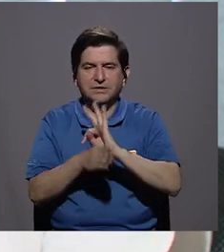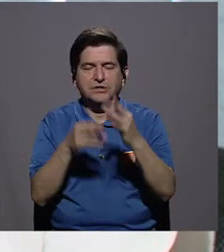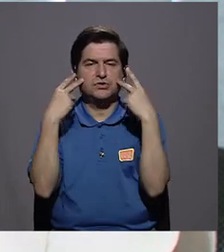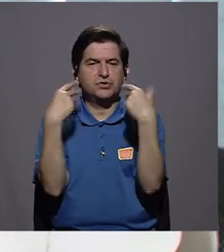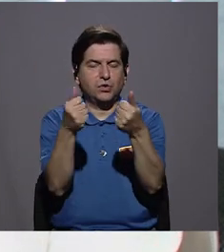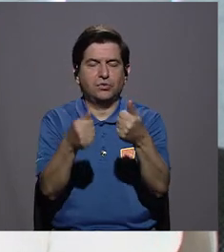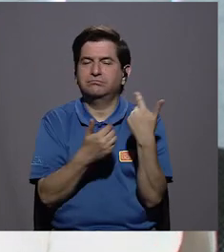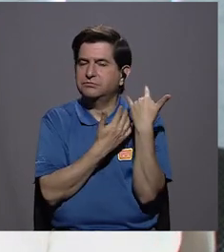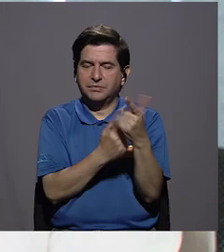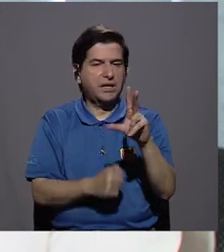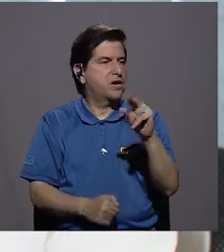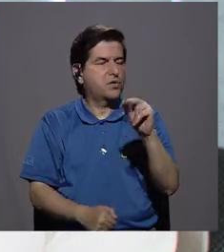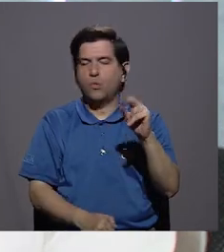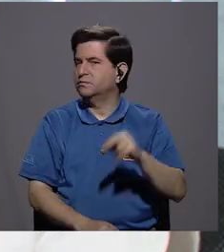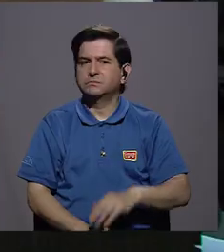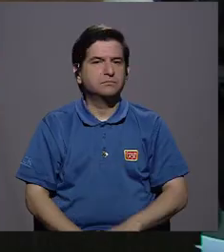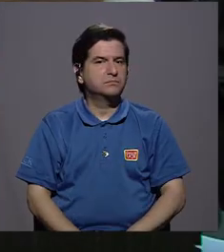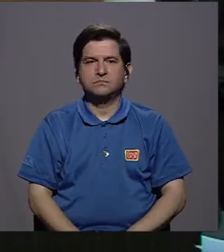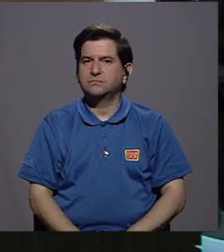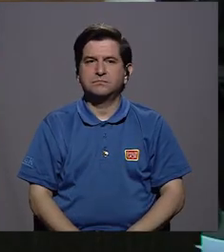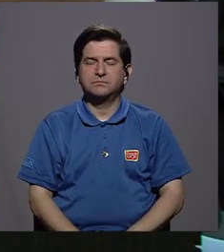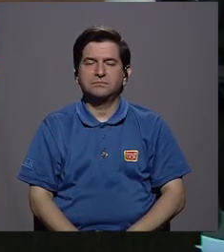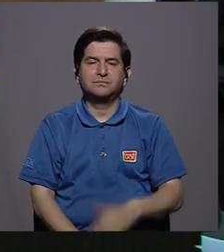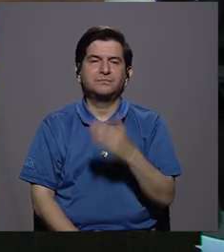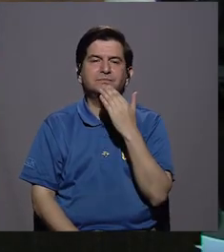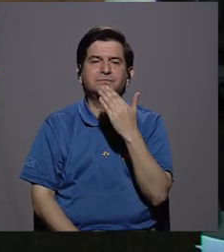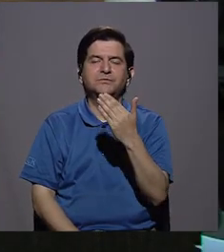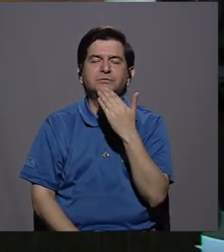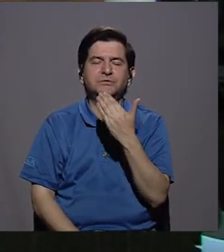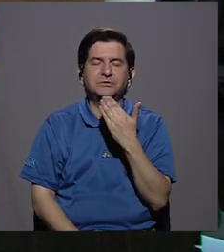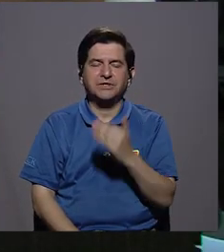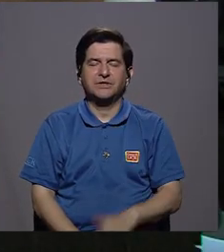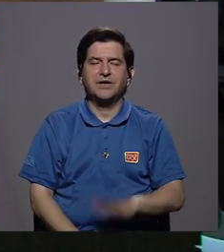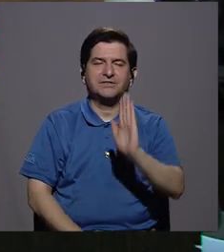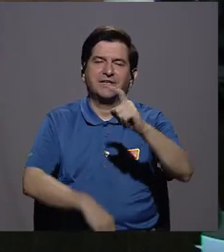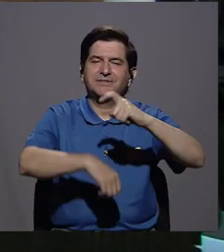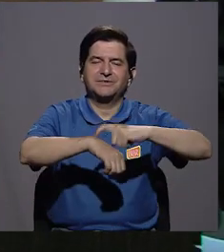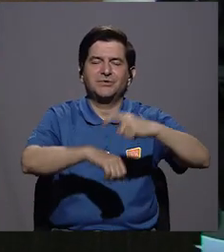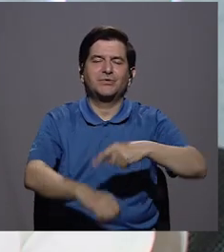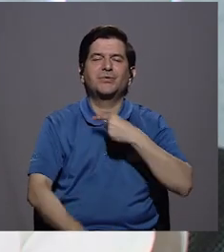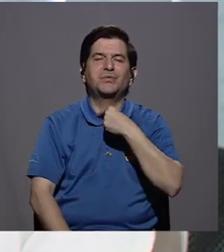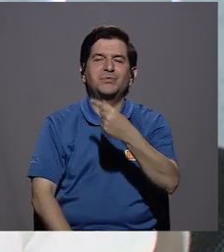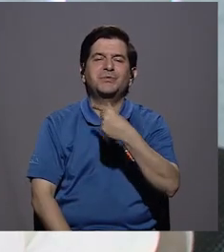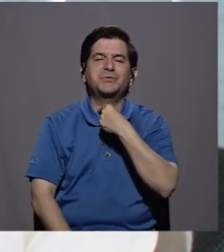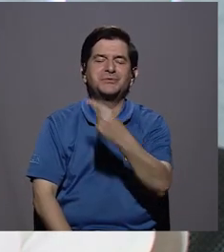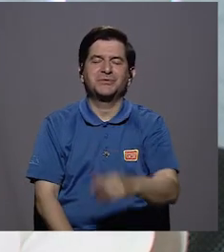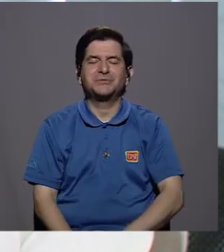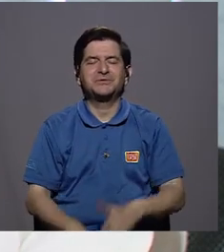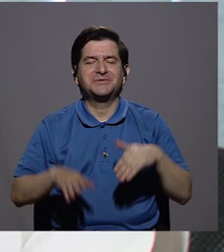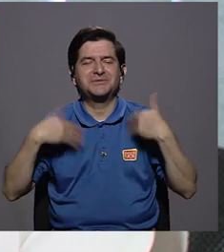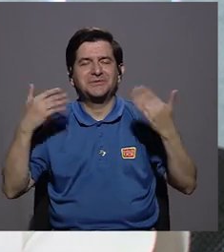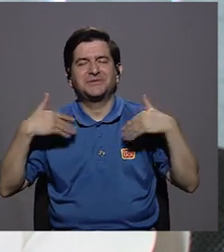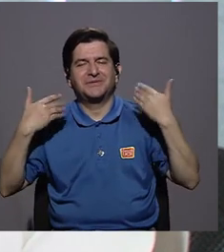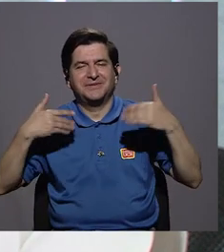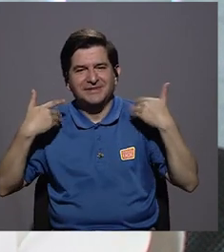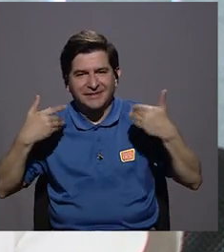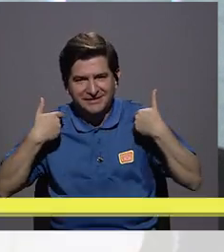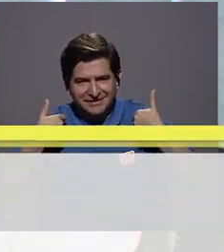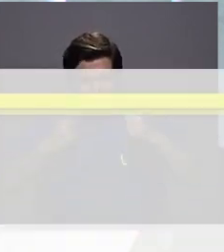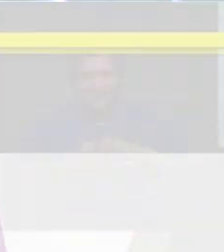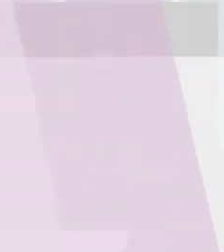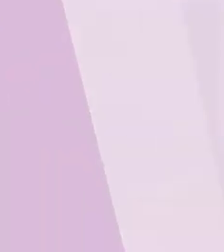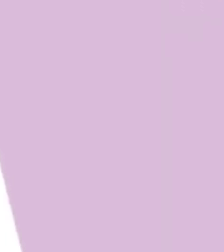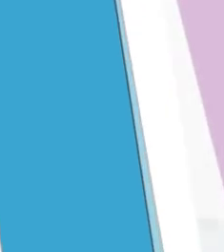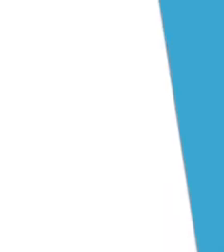Ahí sí nos tenemos que esperar. Bueno, doctora, agradecerle el espacio y su tiempo. Con muchísimo gusto, muy contenta y muy agradecida.